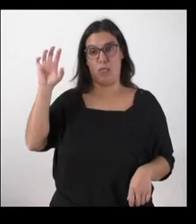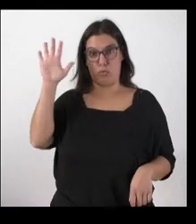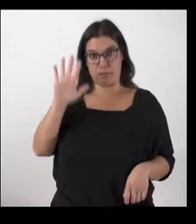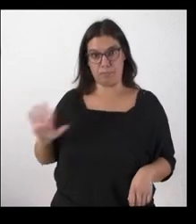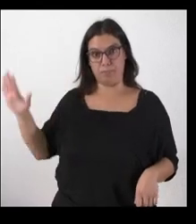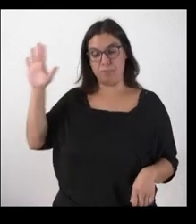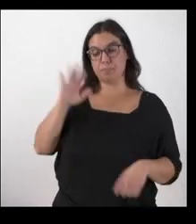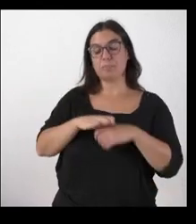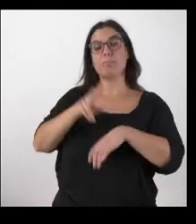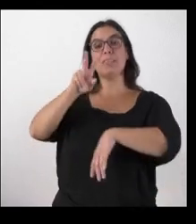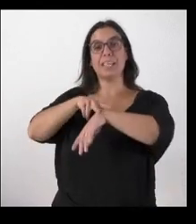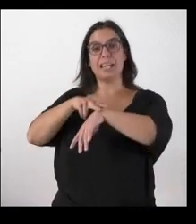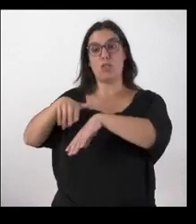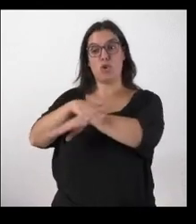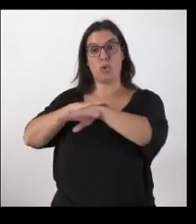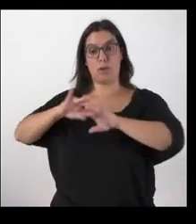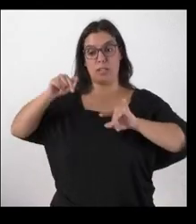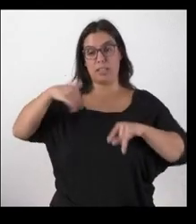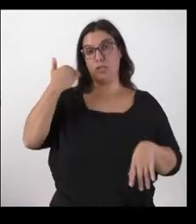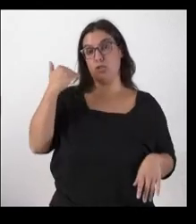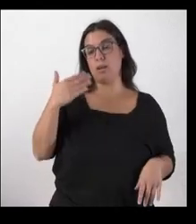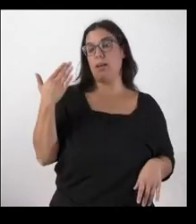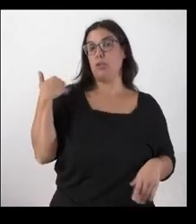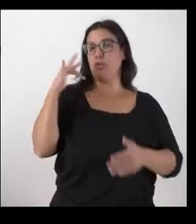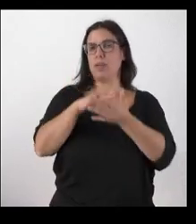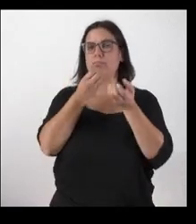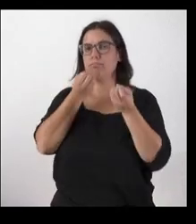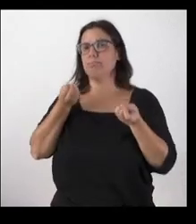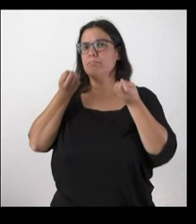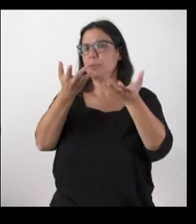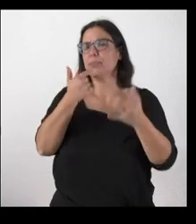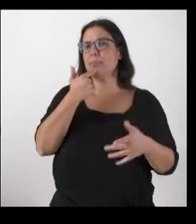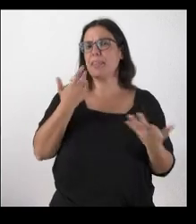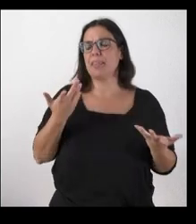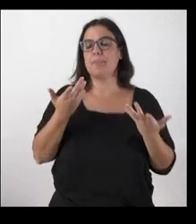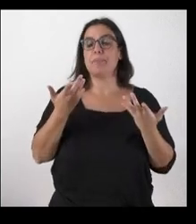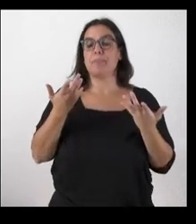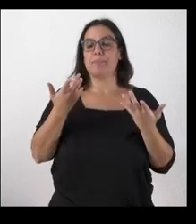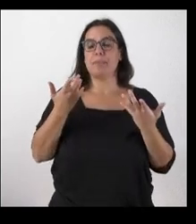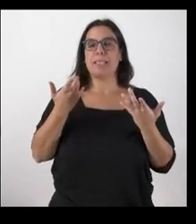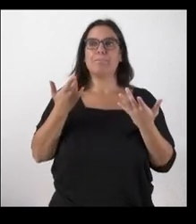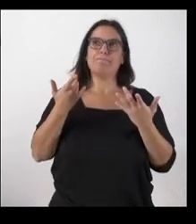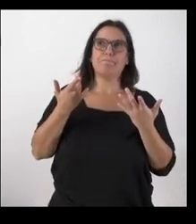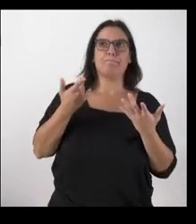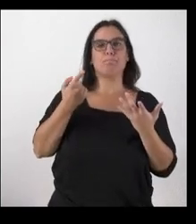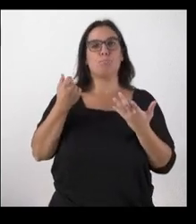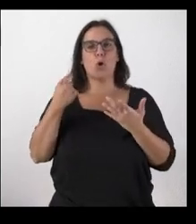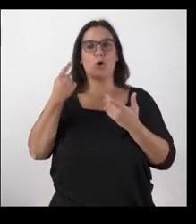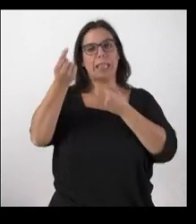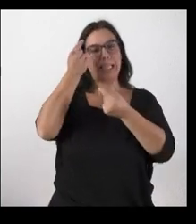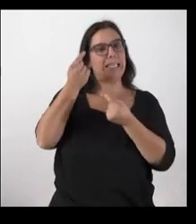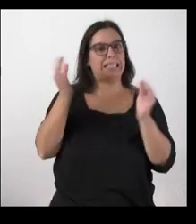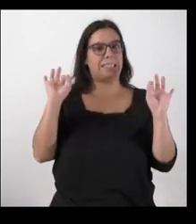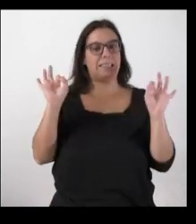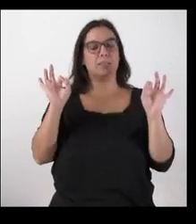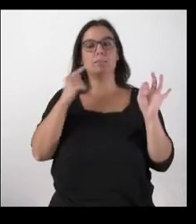delegado del gobierno en Soria hizo unas declaraciones el otro día en las que no concretaba sobre si las